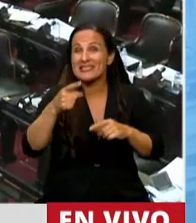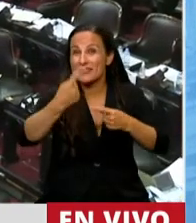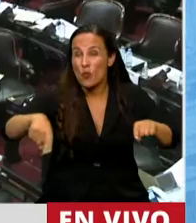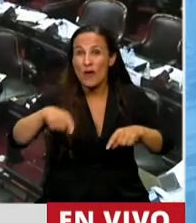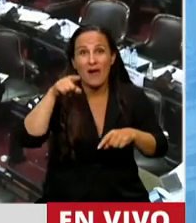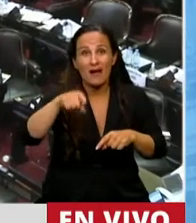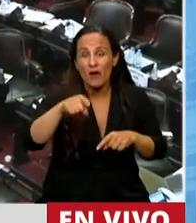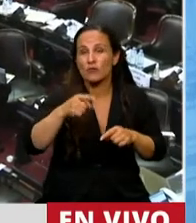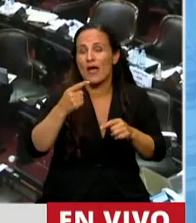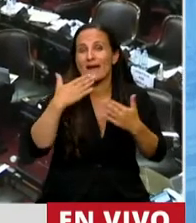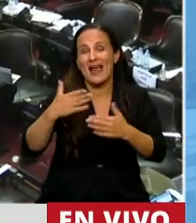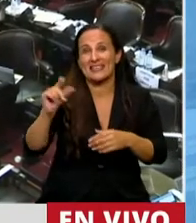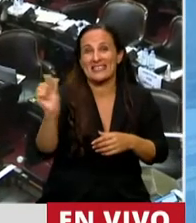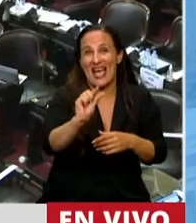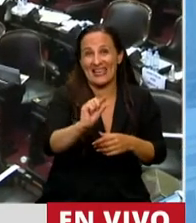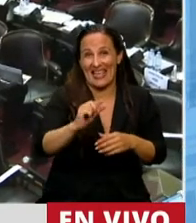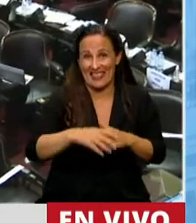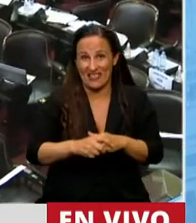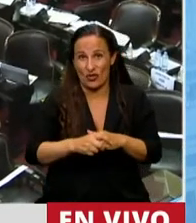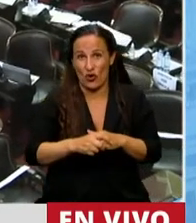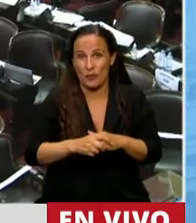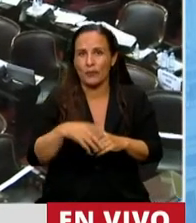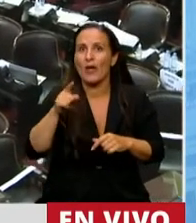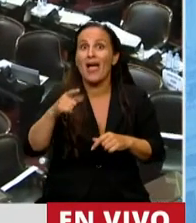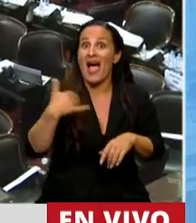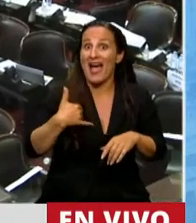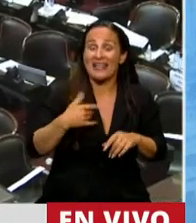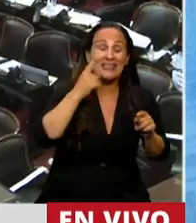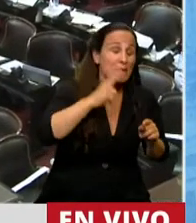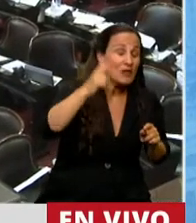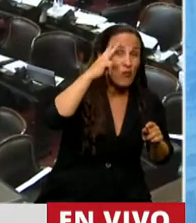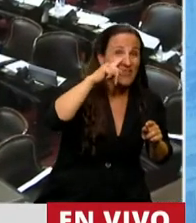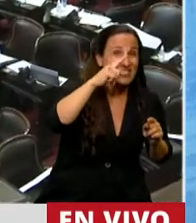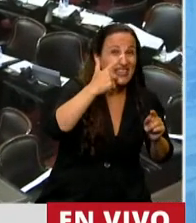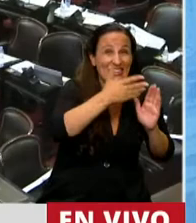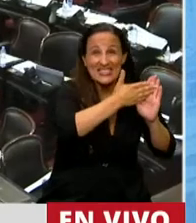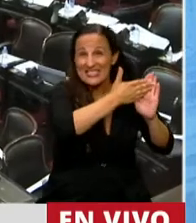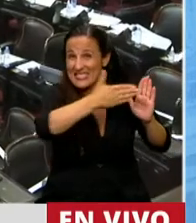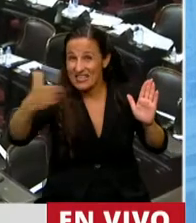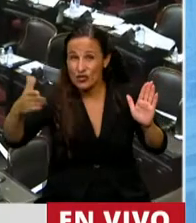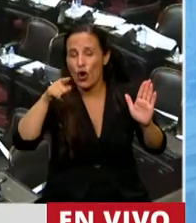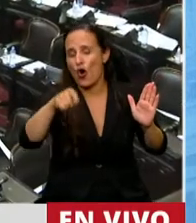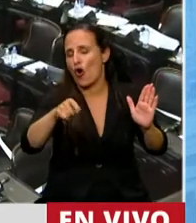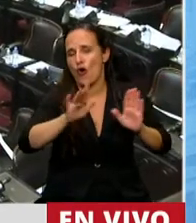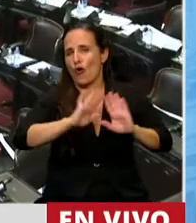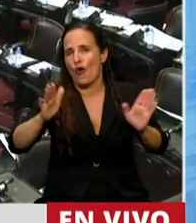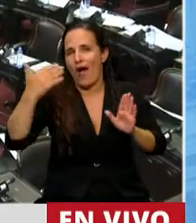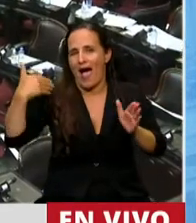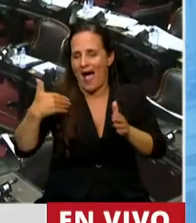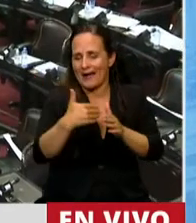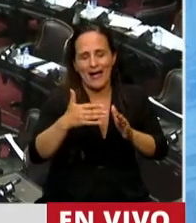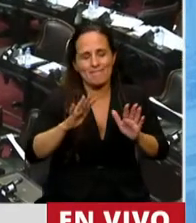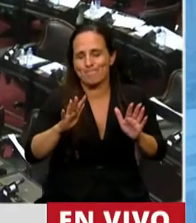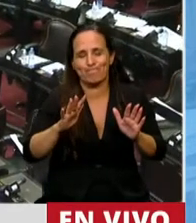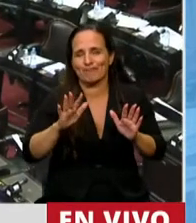accede por crédito. La Argentina de 1975 para acá tiene el mercado de capitales roto. Era obvio que con el